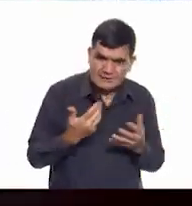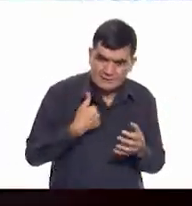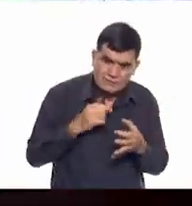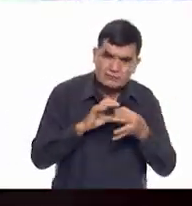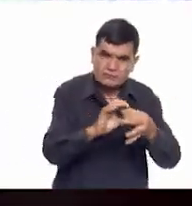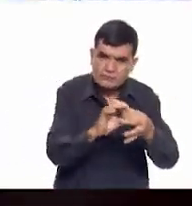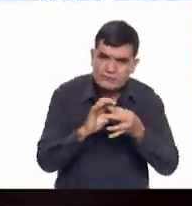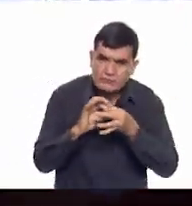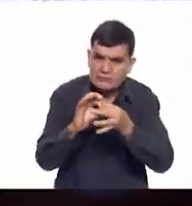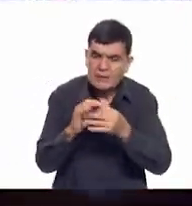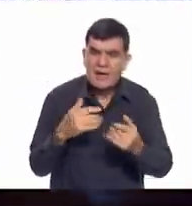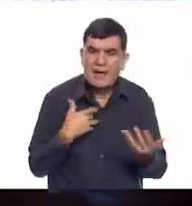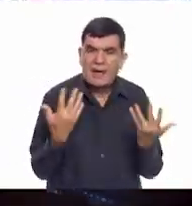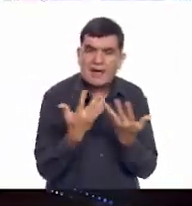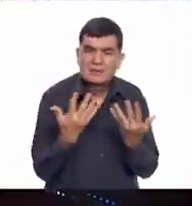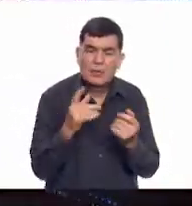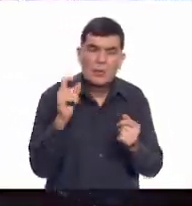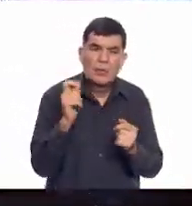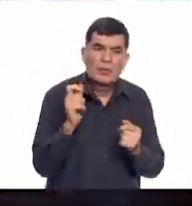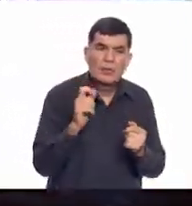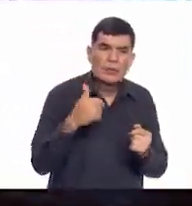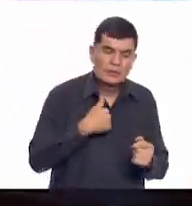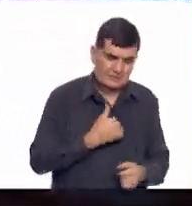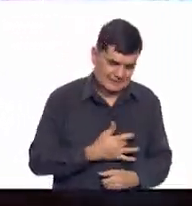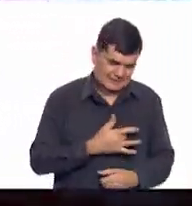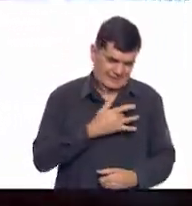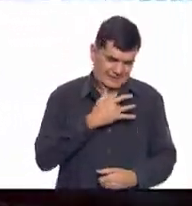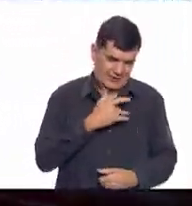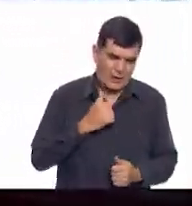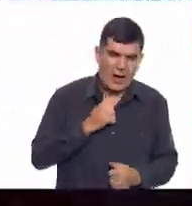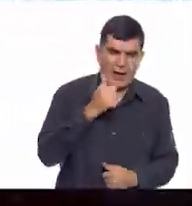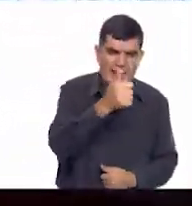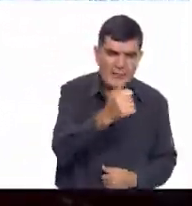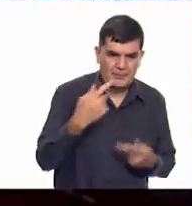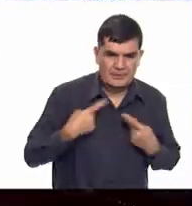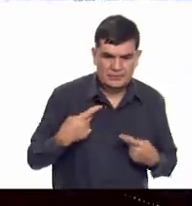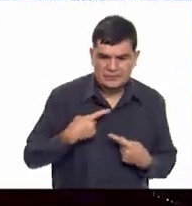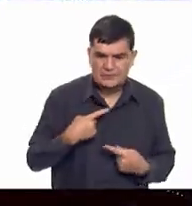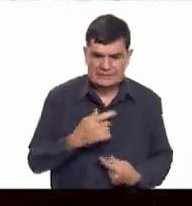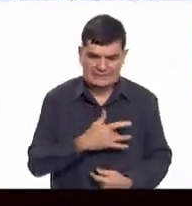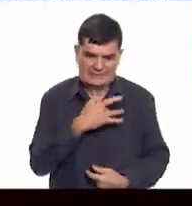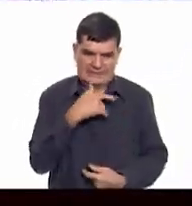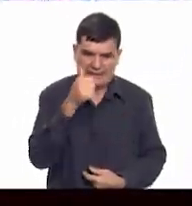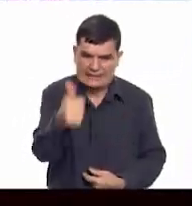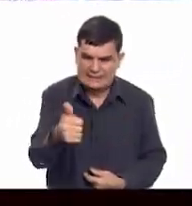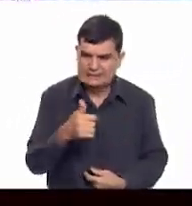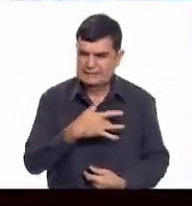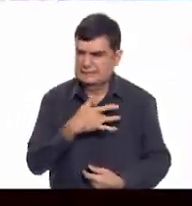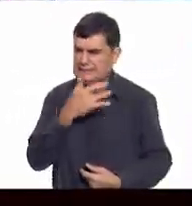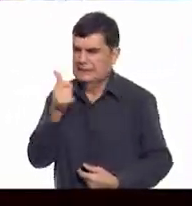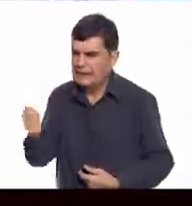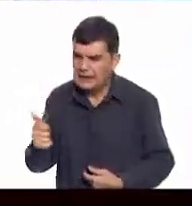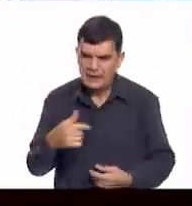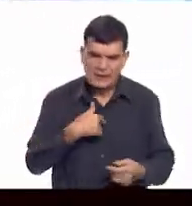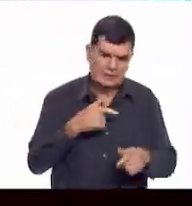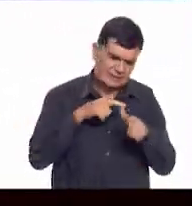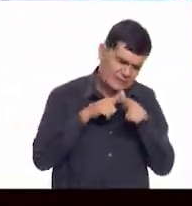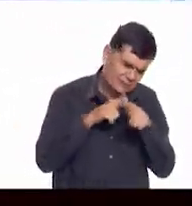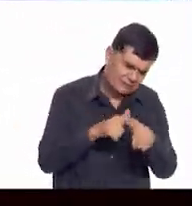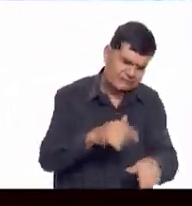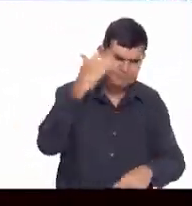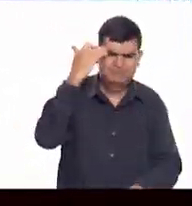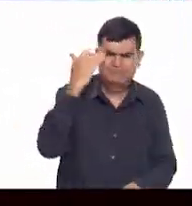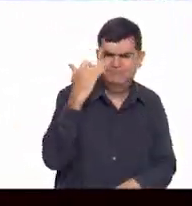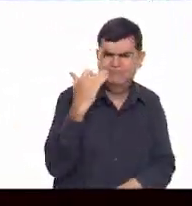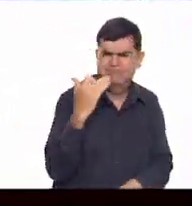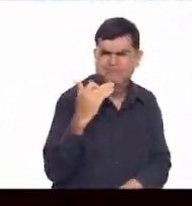vínculo que formamos cuando se forman nuestros sentimientos hacia una persona. Claro, los sentimientos permanecen por